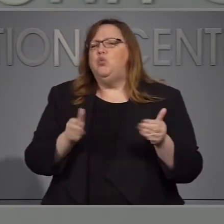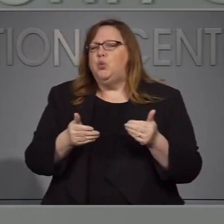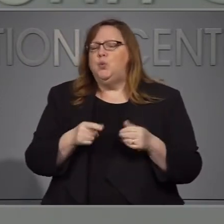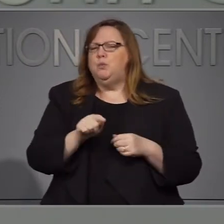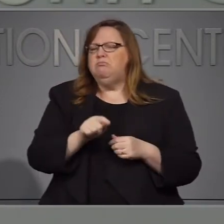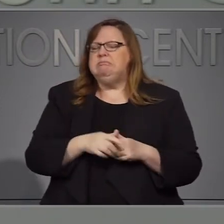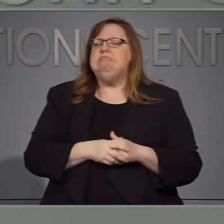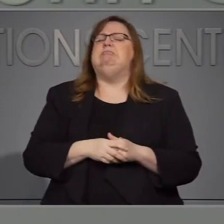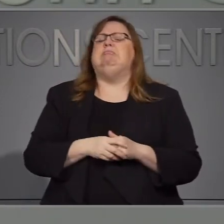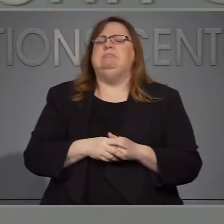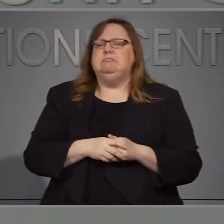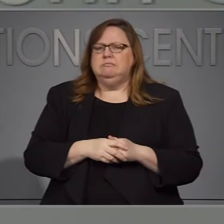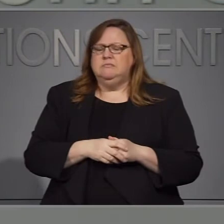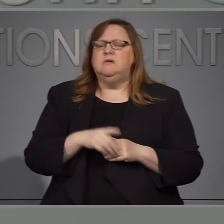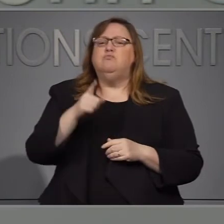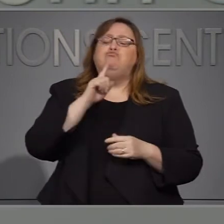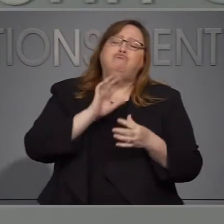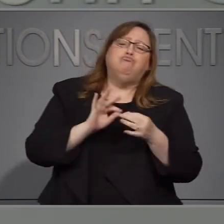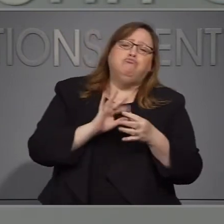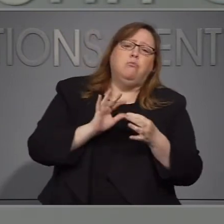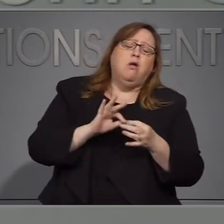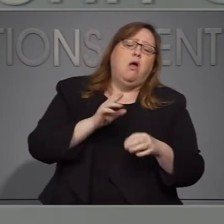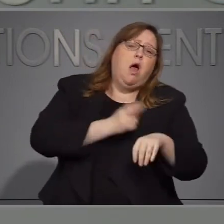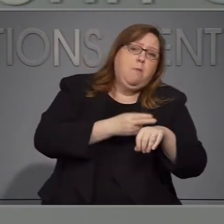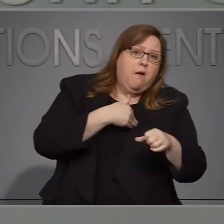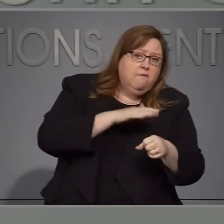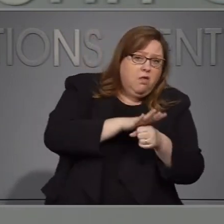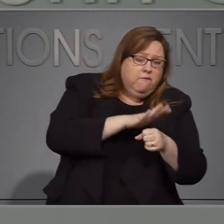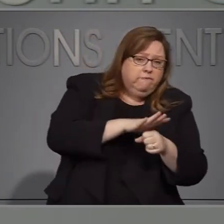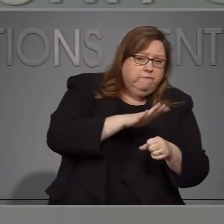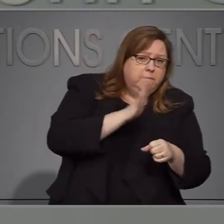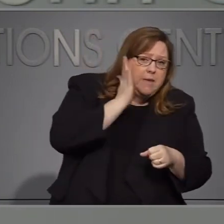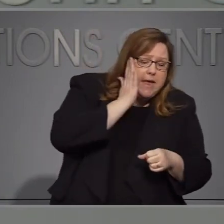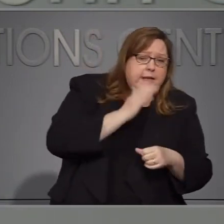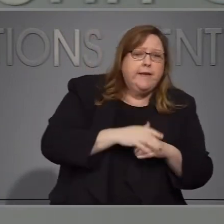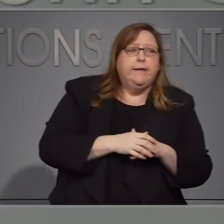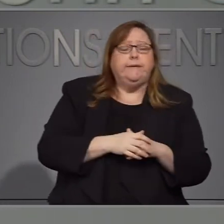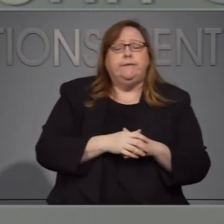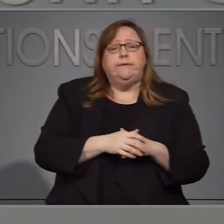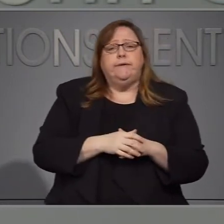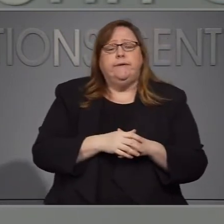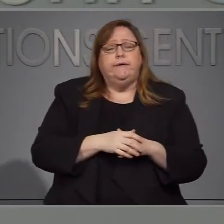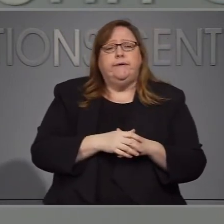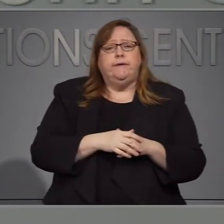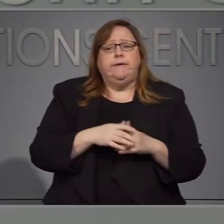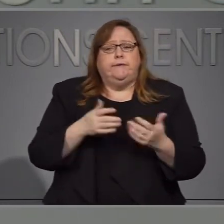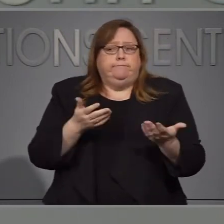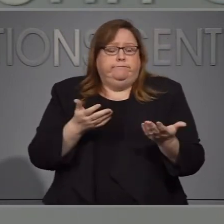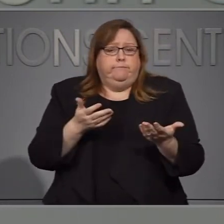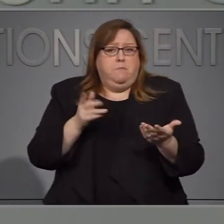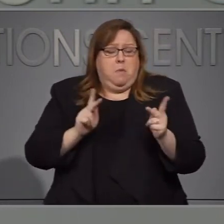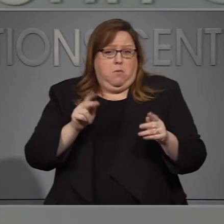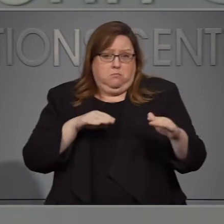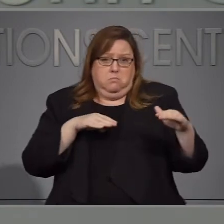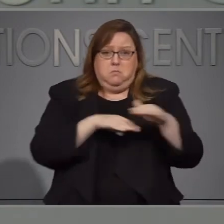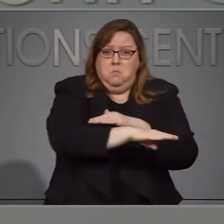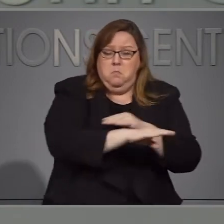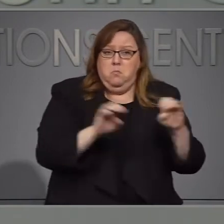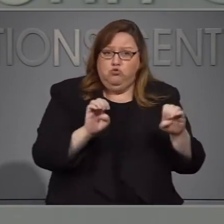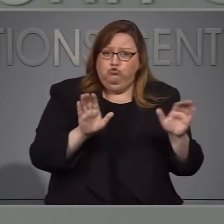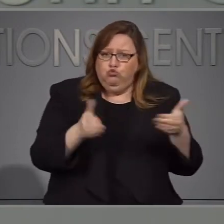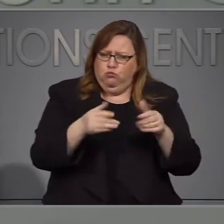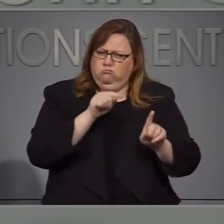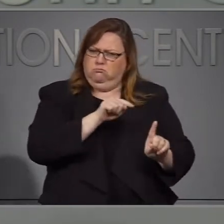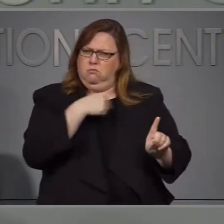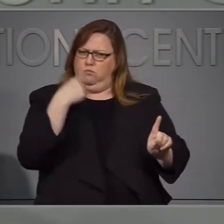Hemos hablado de capacidad de camas y de hospitales claramente el número de personas con síntomas semiares a COVID están